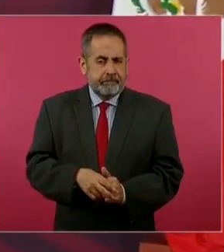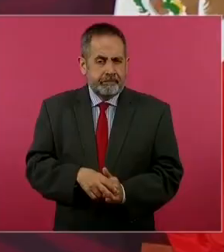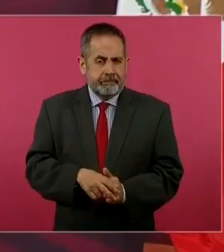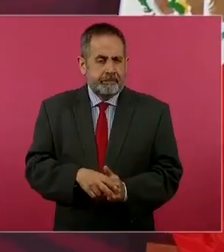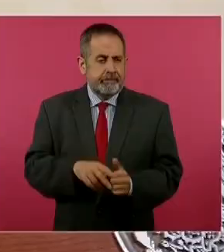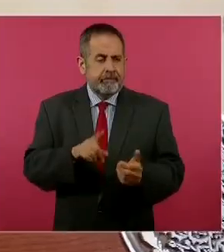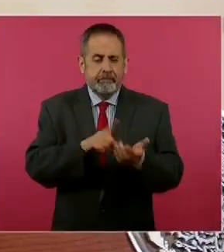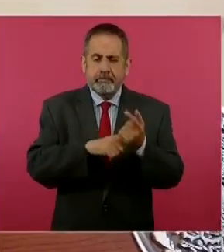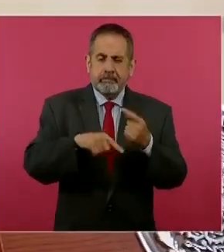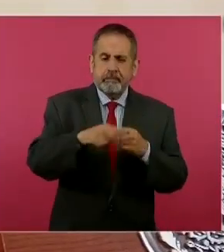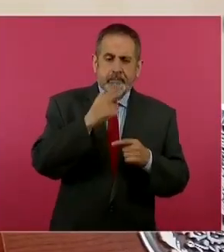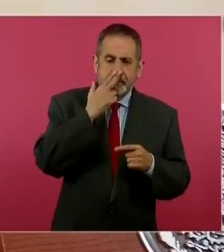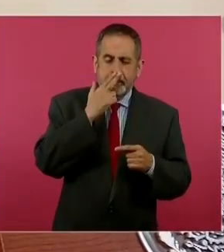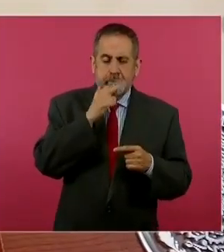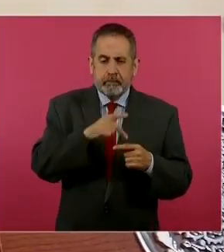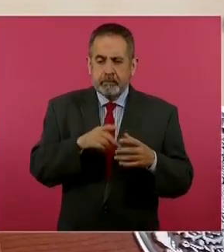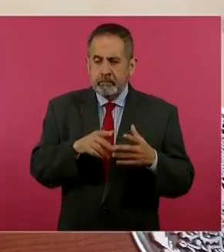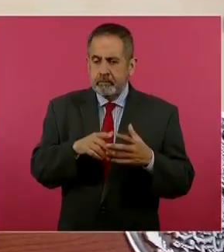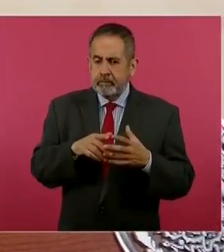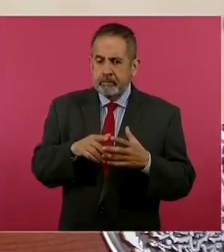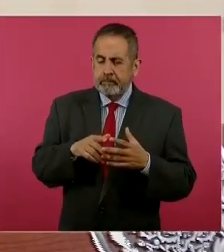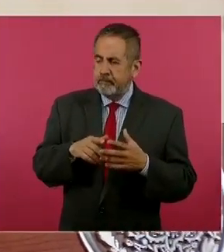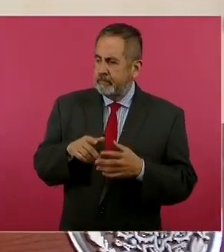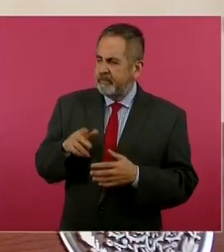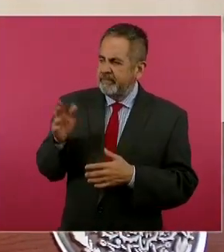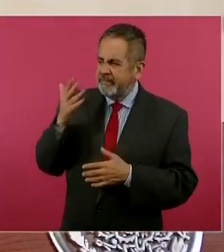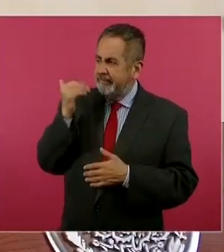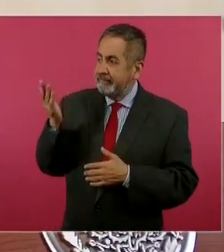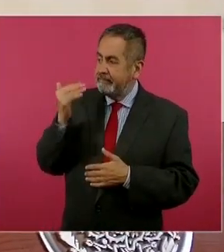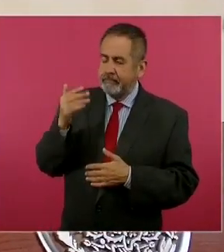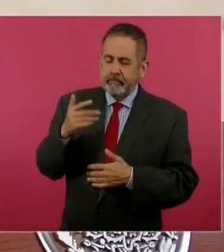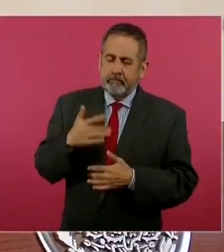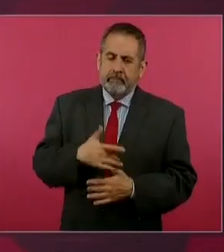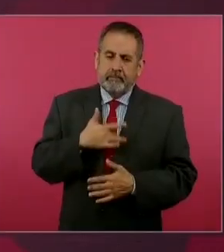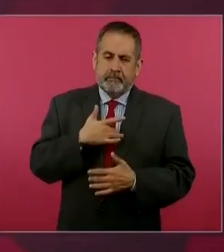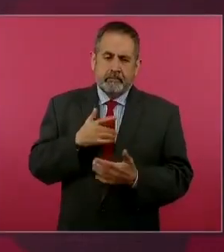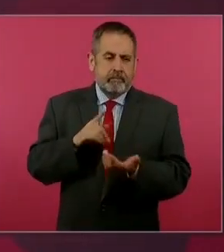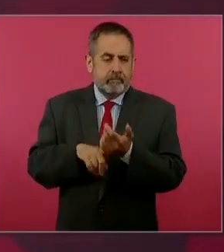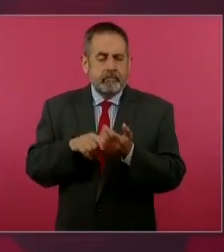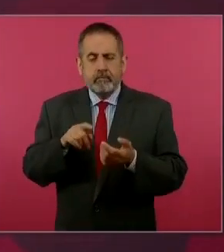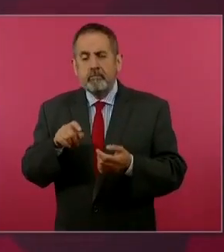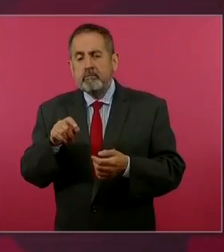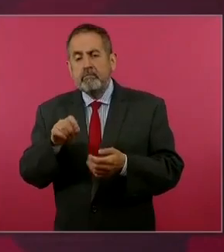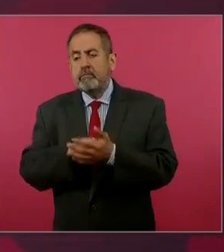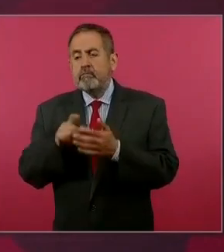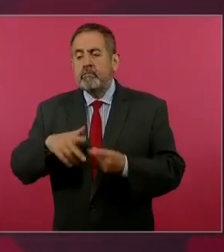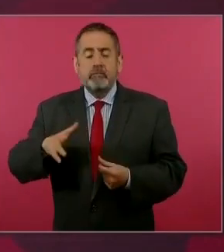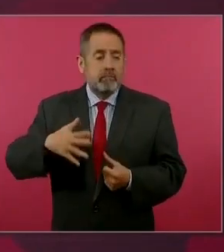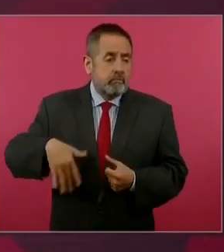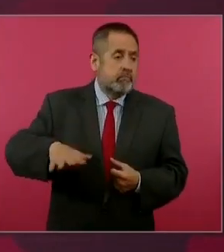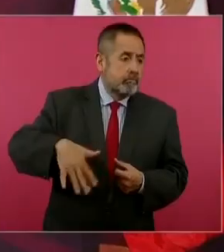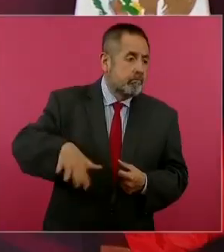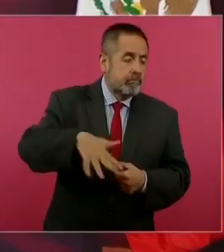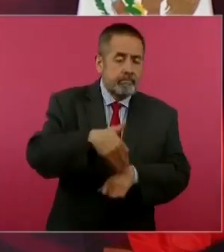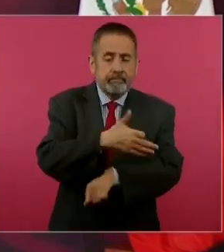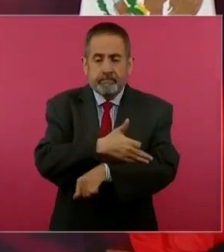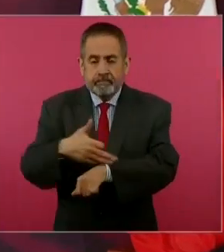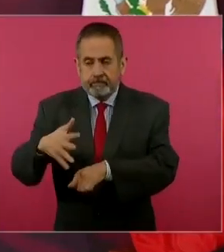actividad humana como es la búsqueda de familiares.